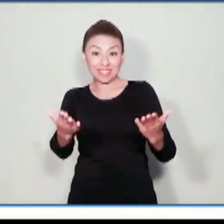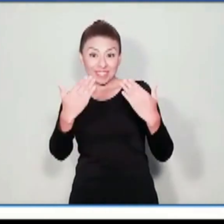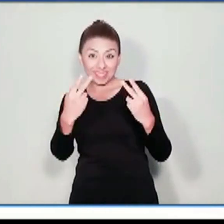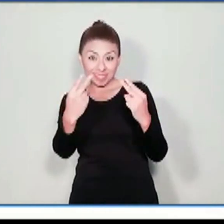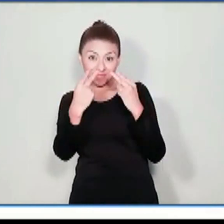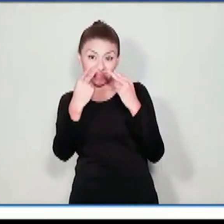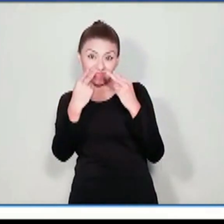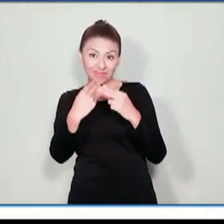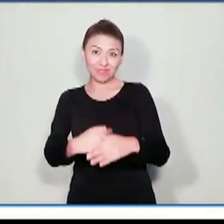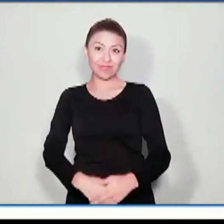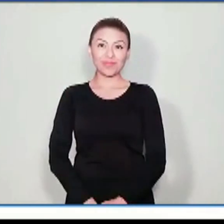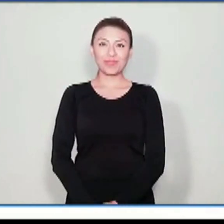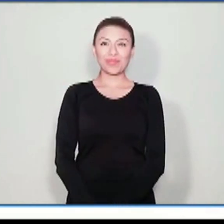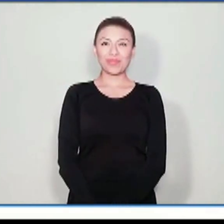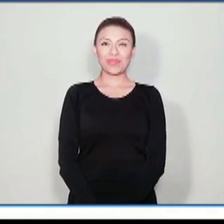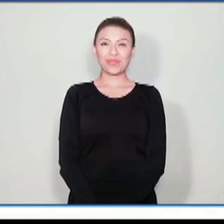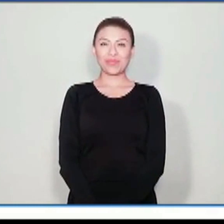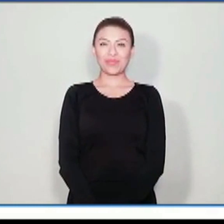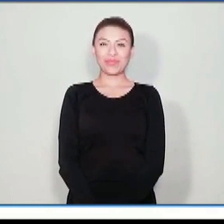¡Acompáñenme!